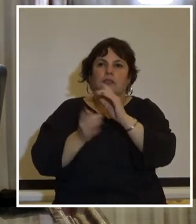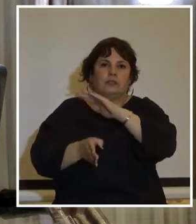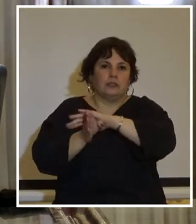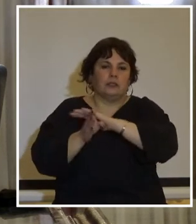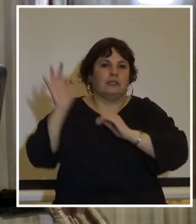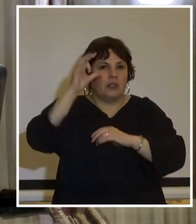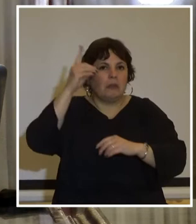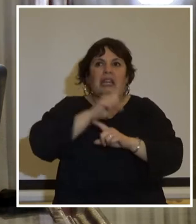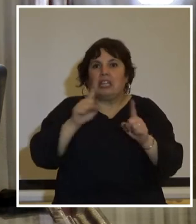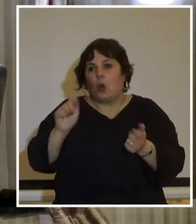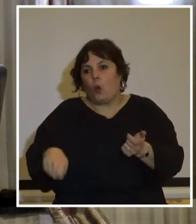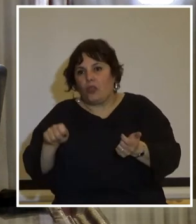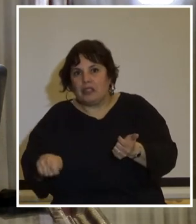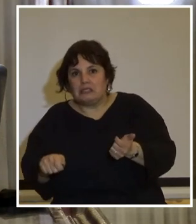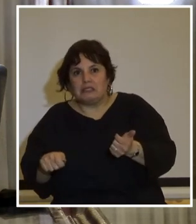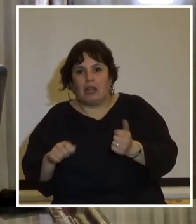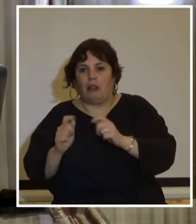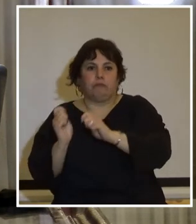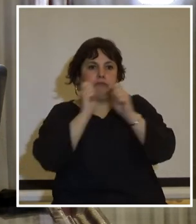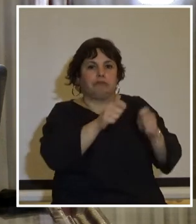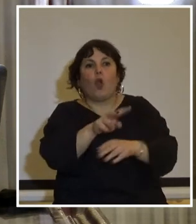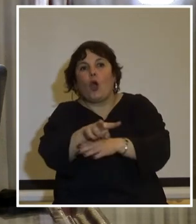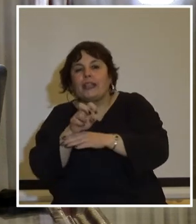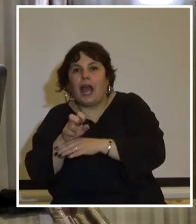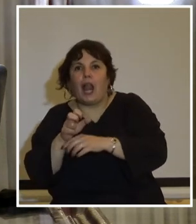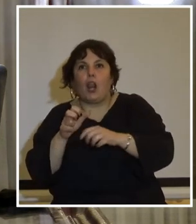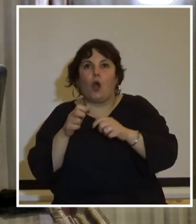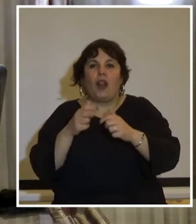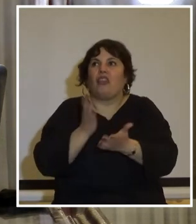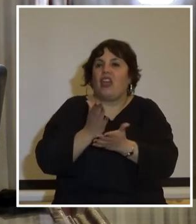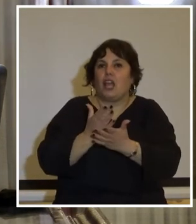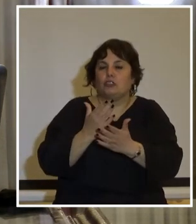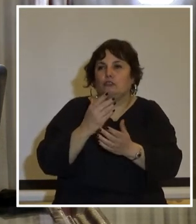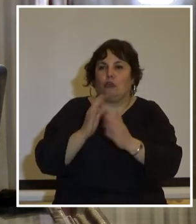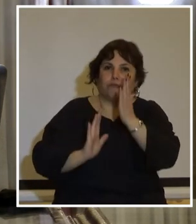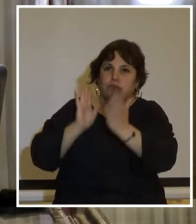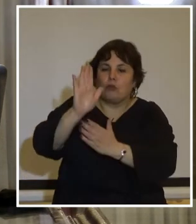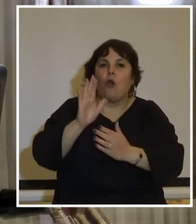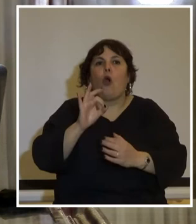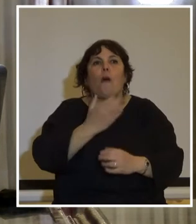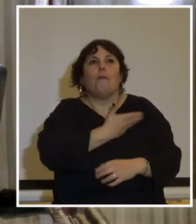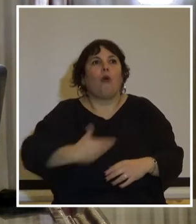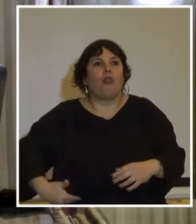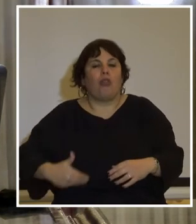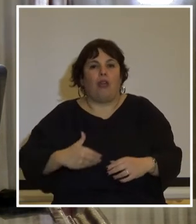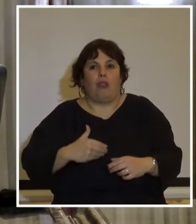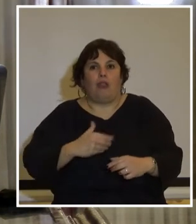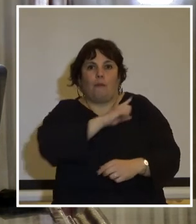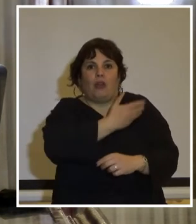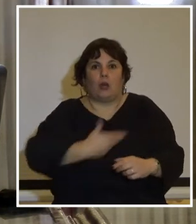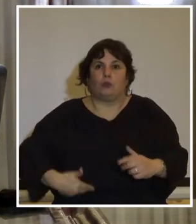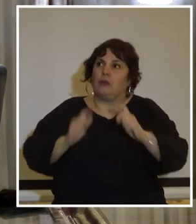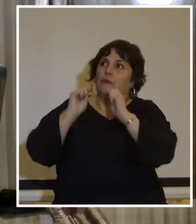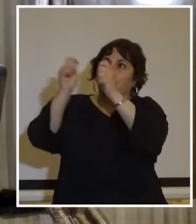ya ni el poder judicial suprimido en su función de contralor ante el abasallamiento de los derechos ni el poder ejecutivo que cedió su poder precisamente de